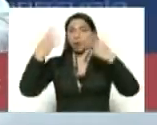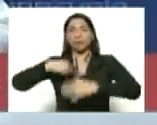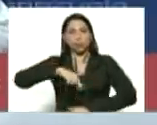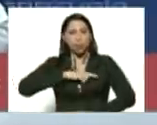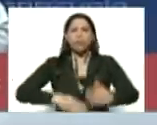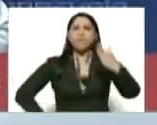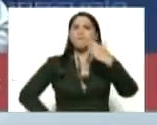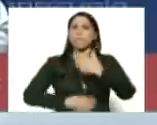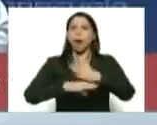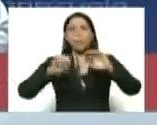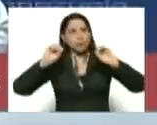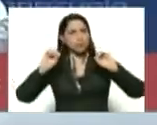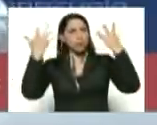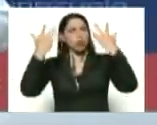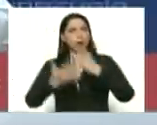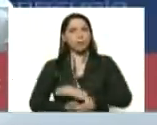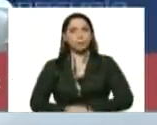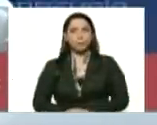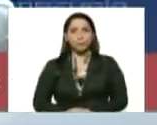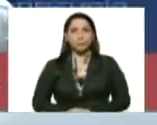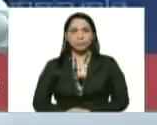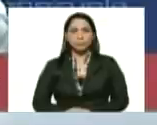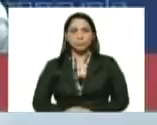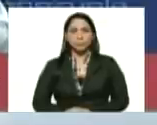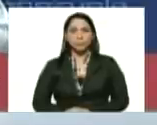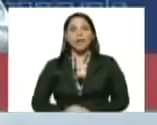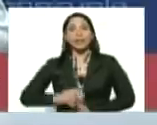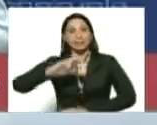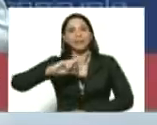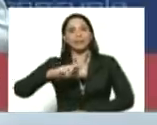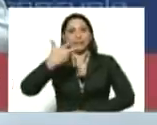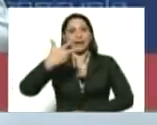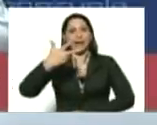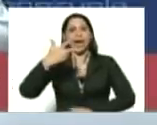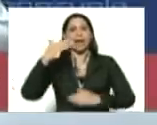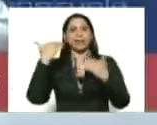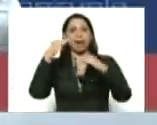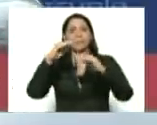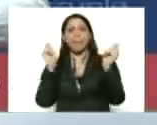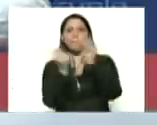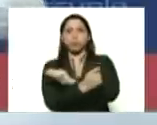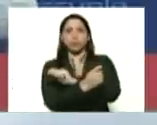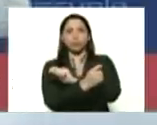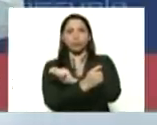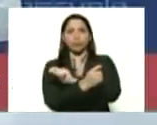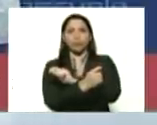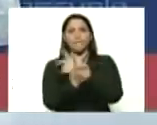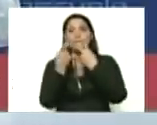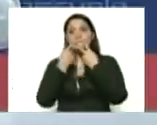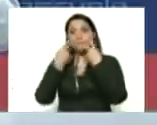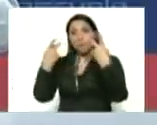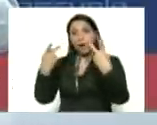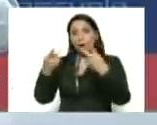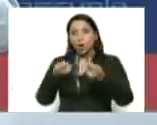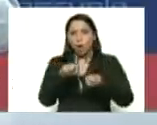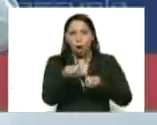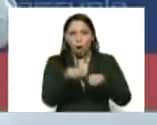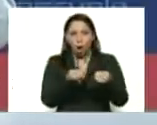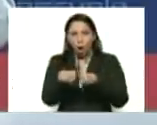vamos a lograr, para pasar a la tercera etapa de declarar el control